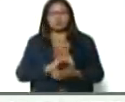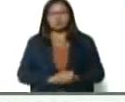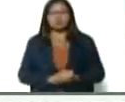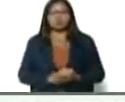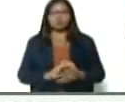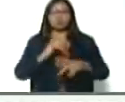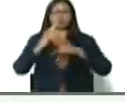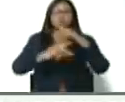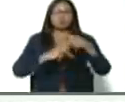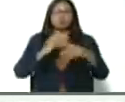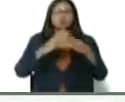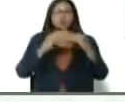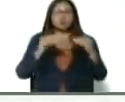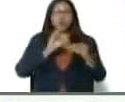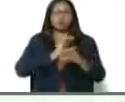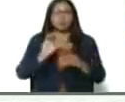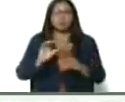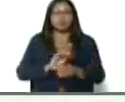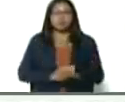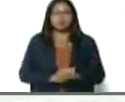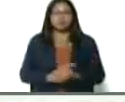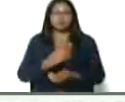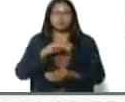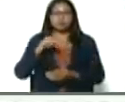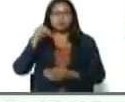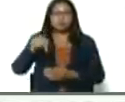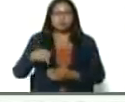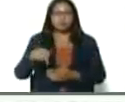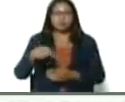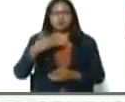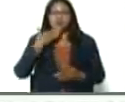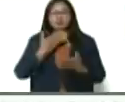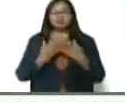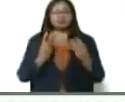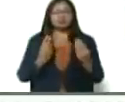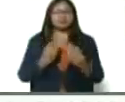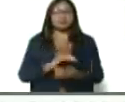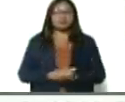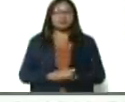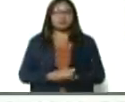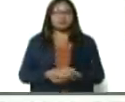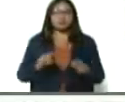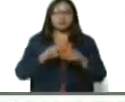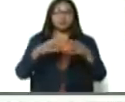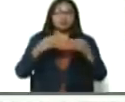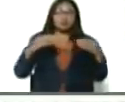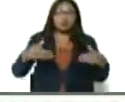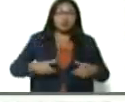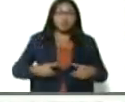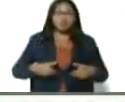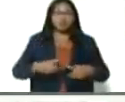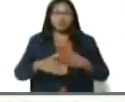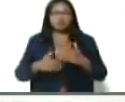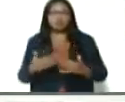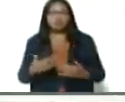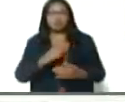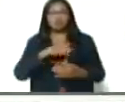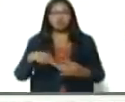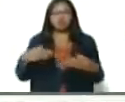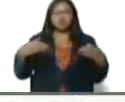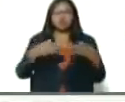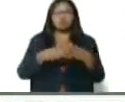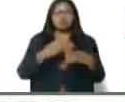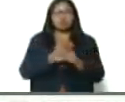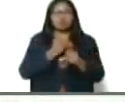la producción, de todo el país, nosotros, desde aquí, presidente, queremos agradecer, también, a todo el esfuerzo, que hace nuestro equipo,